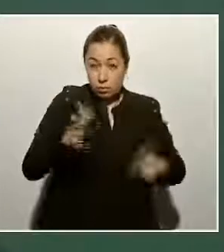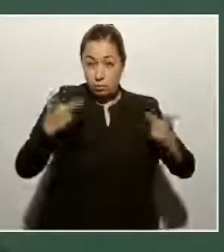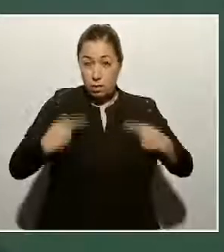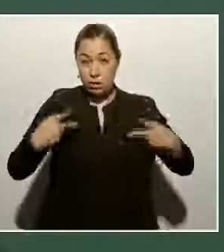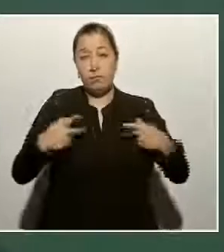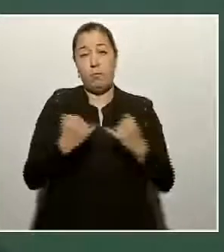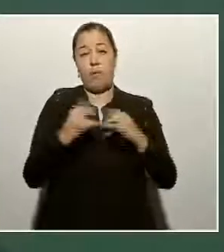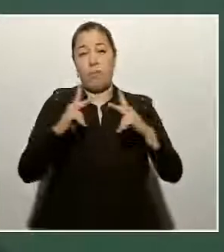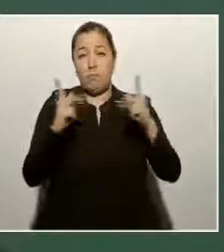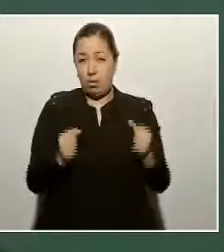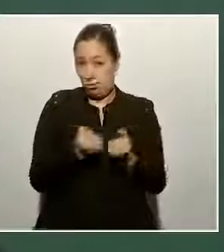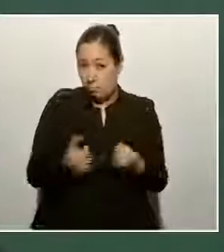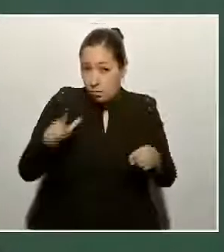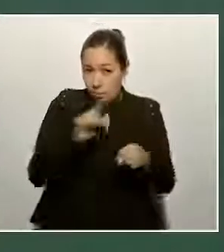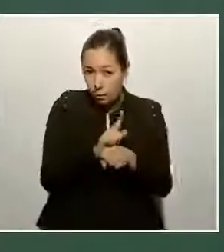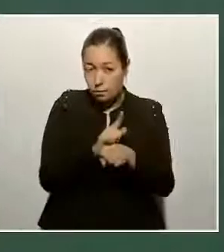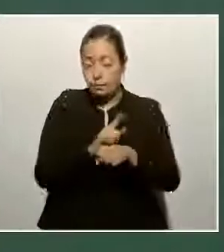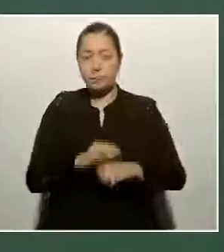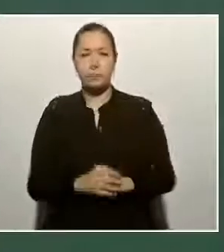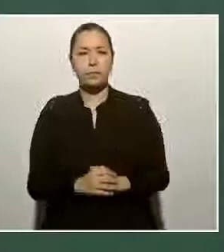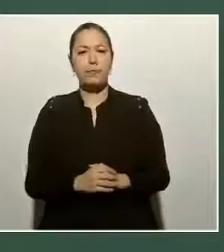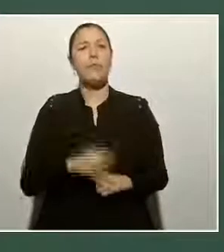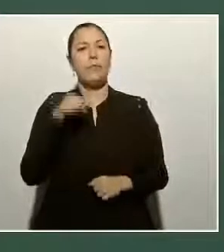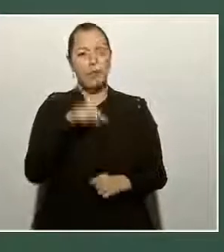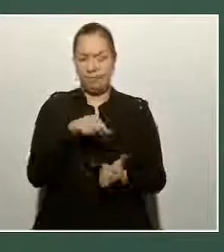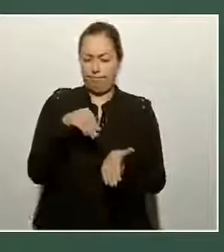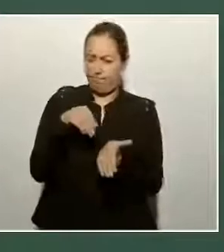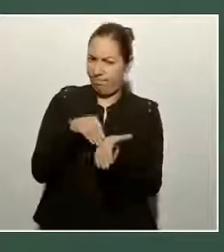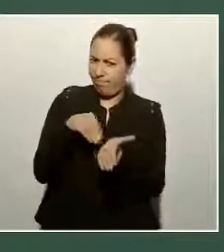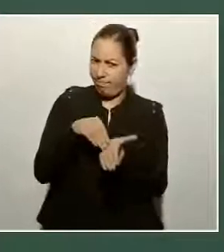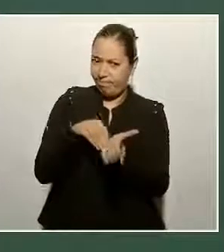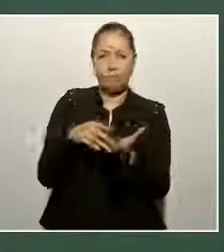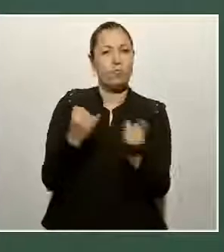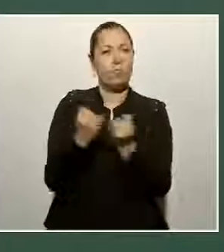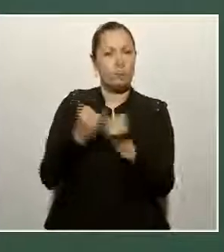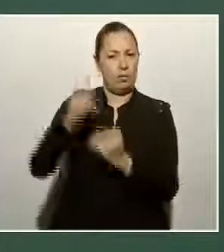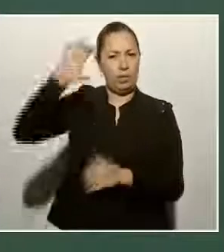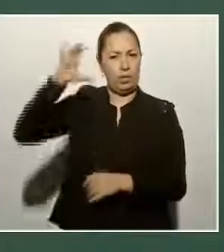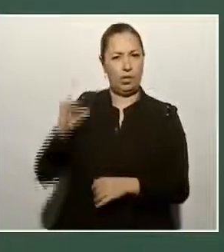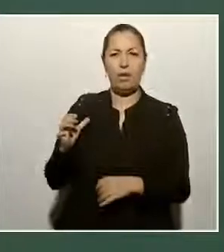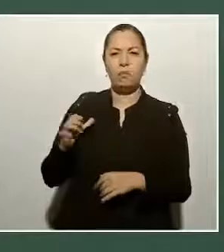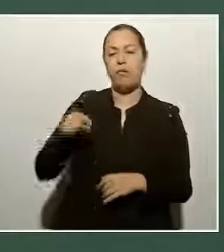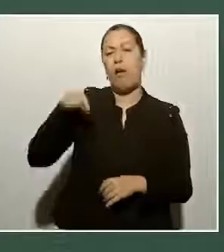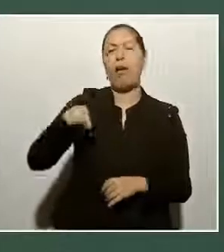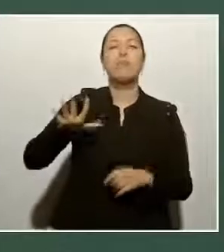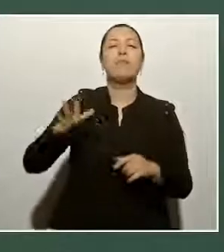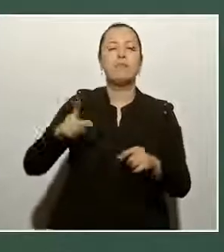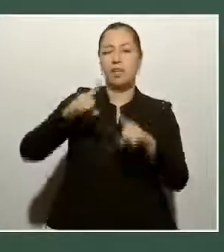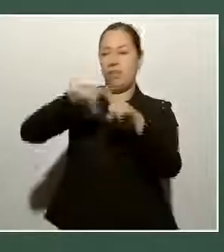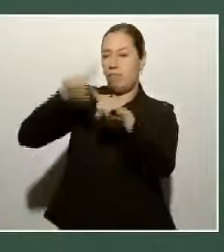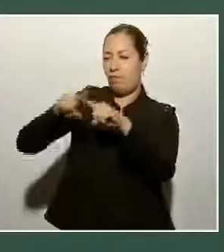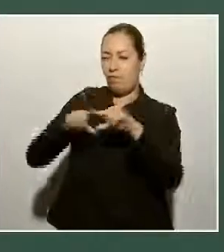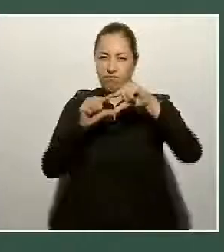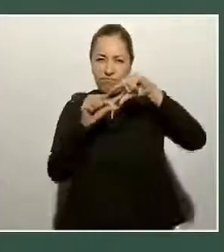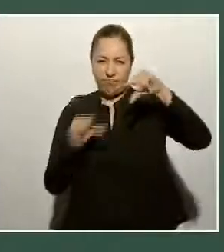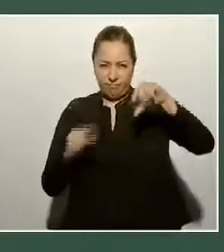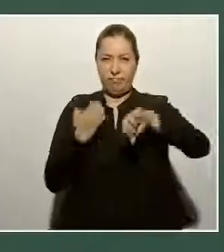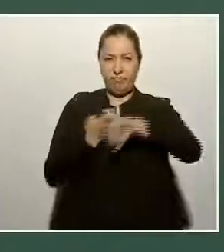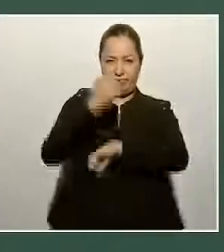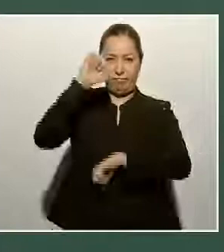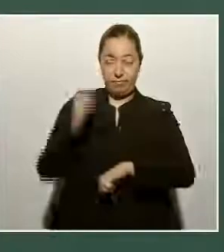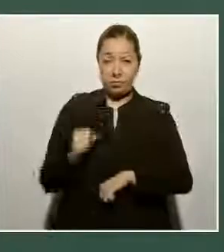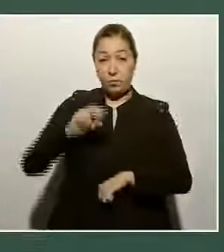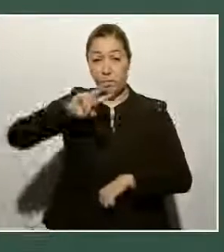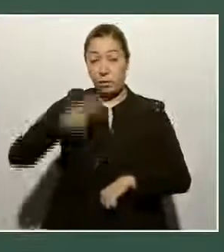Su presencia permanente, tanto en Culiacán como en otras partes del Estado, es factor fundamental